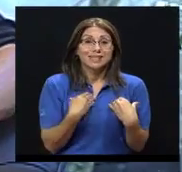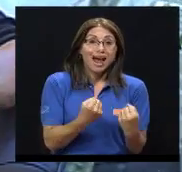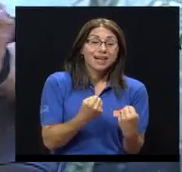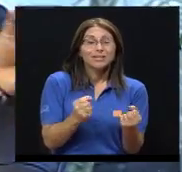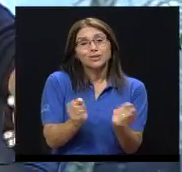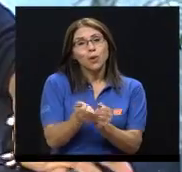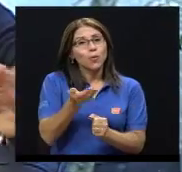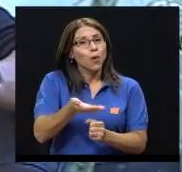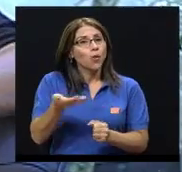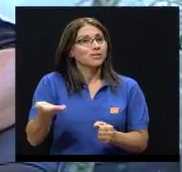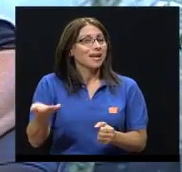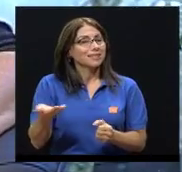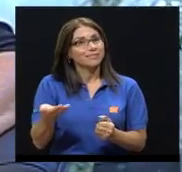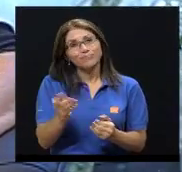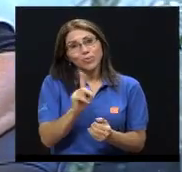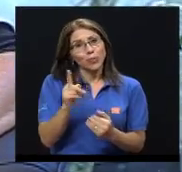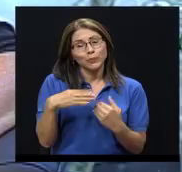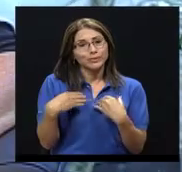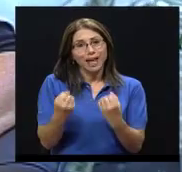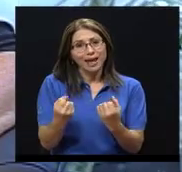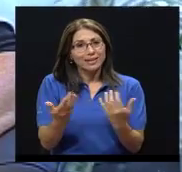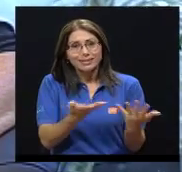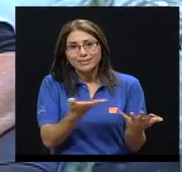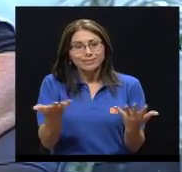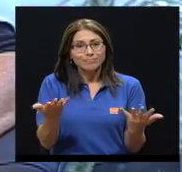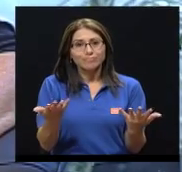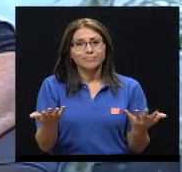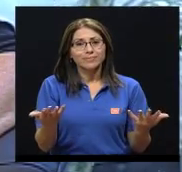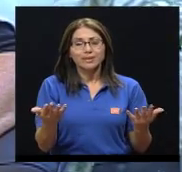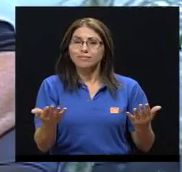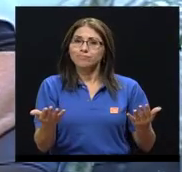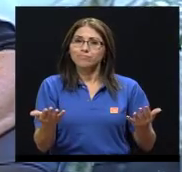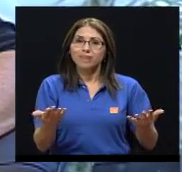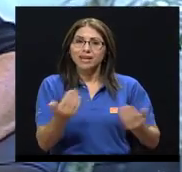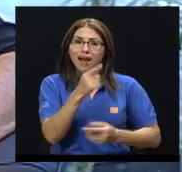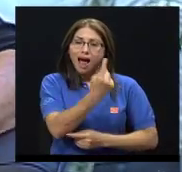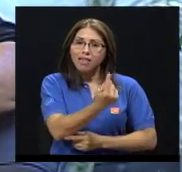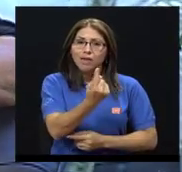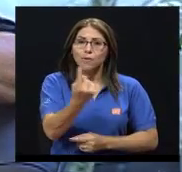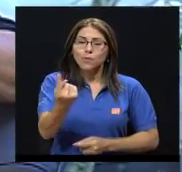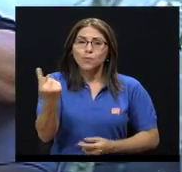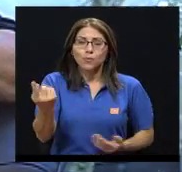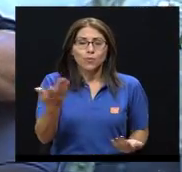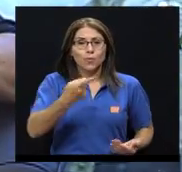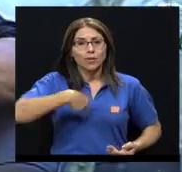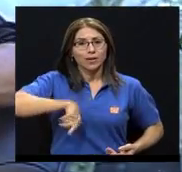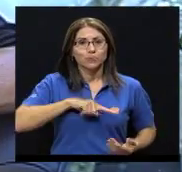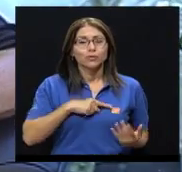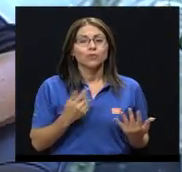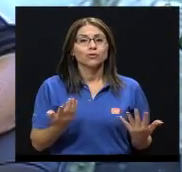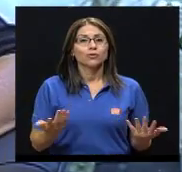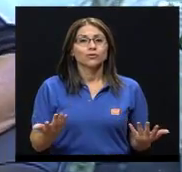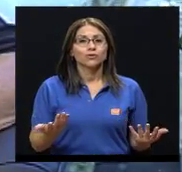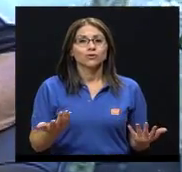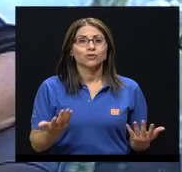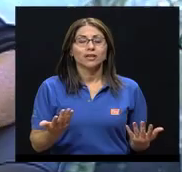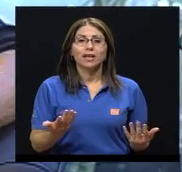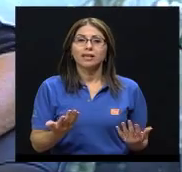podríamos llamar muy sanas y de cosas no tan sanas, ¿verdad? Y que cada uno de nosotros en realidad